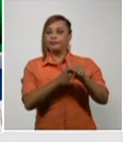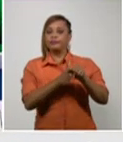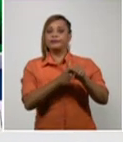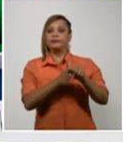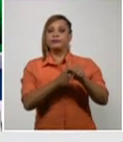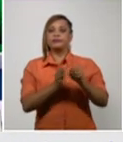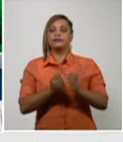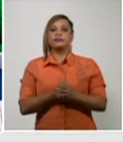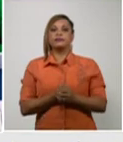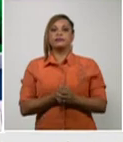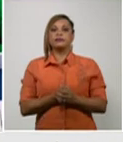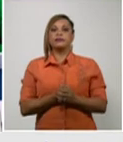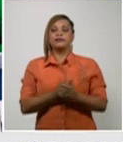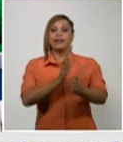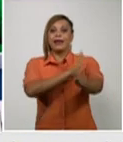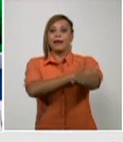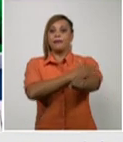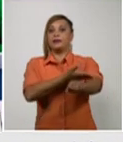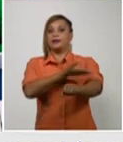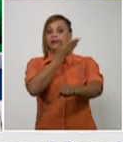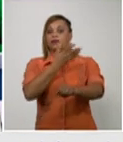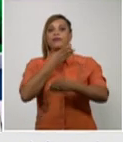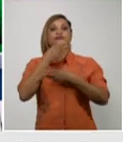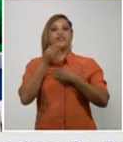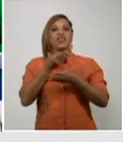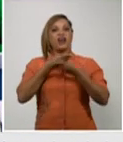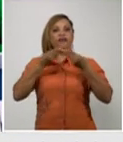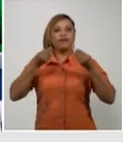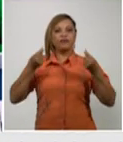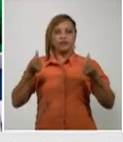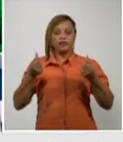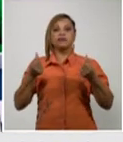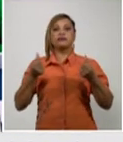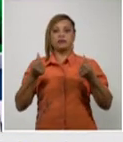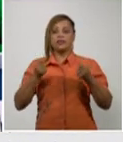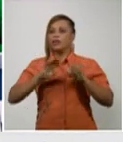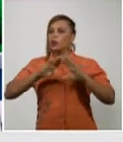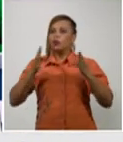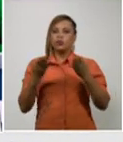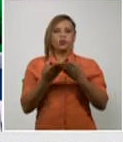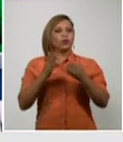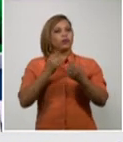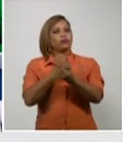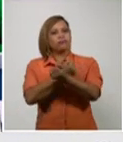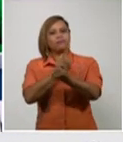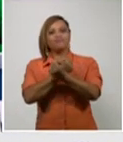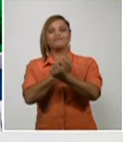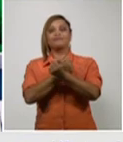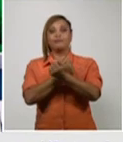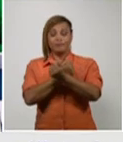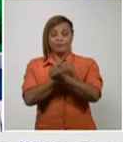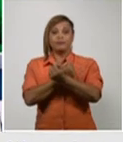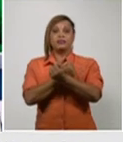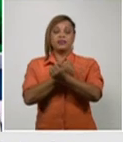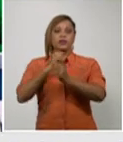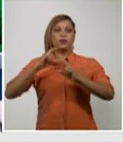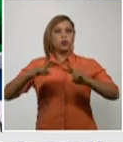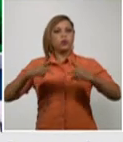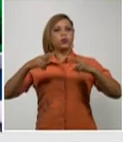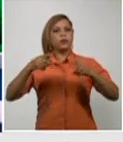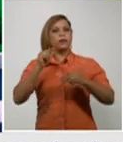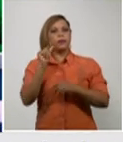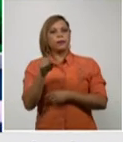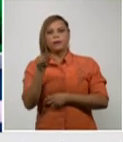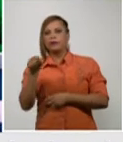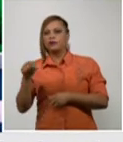con hipertensión arterial y diabetes melito, dos de los factores de riesgo que más se reiteran en los pacientes que tienen